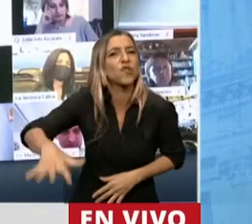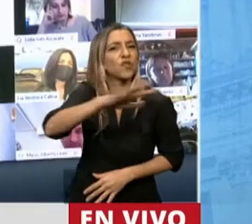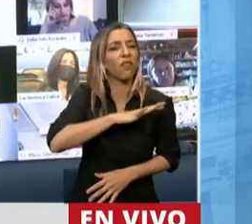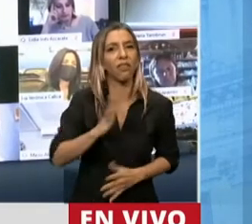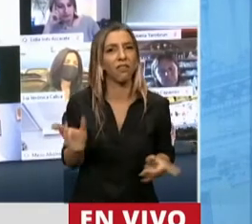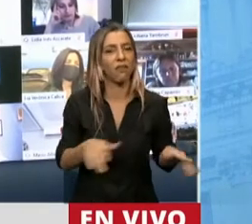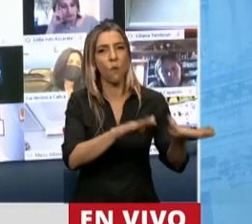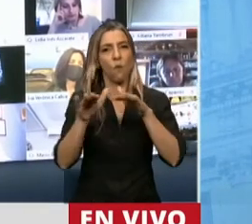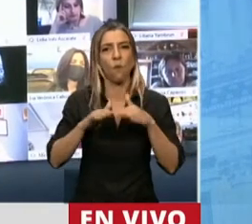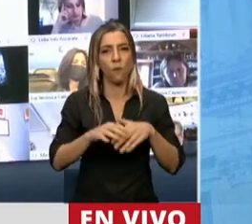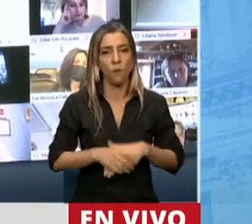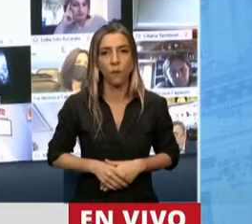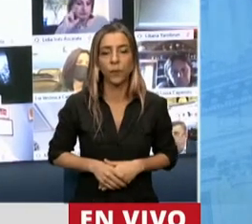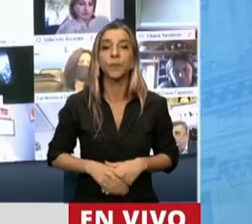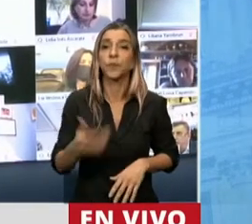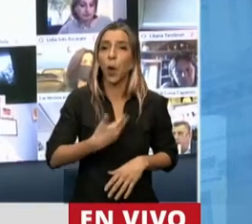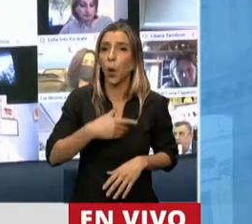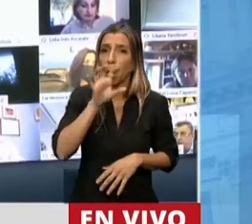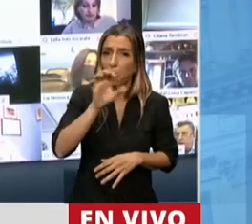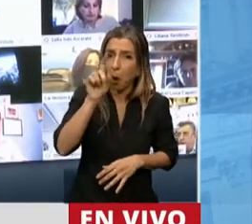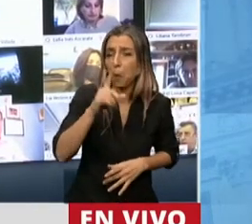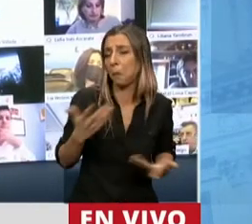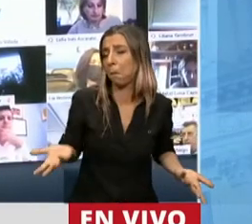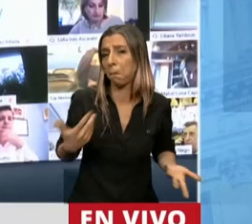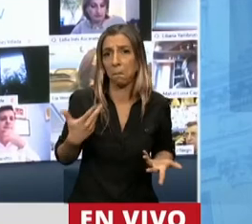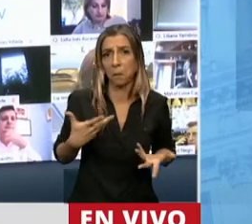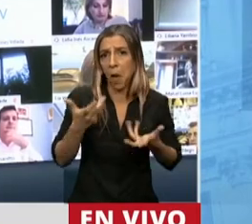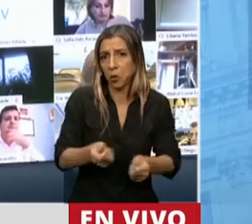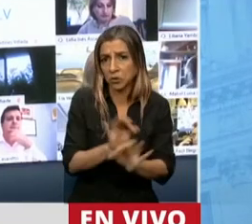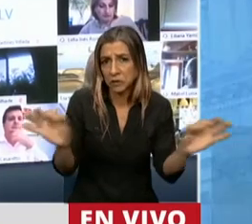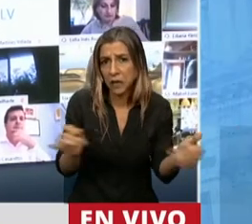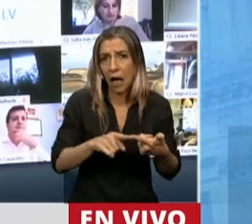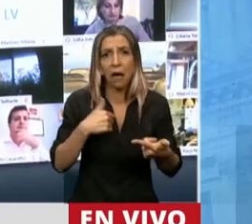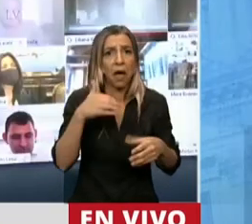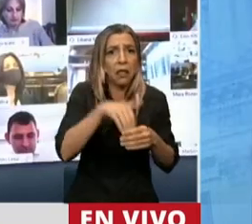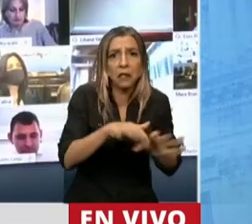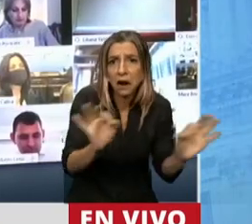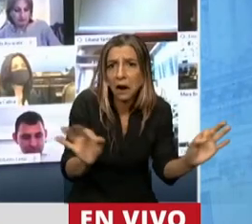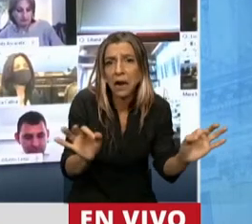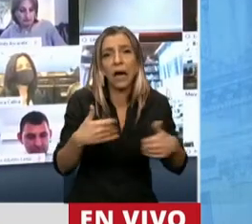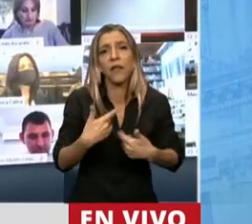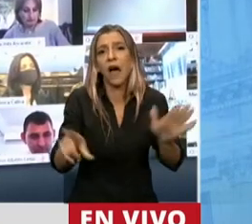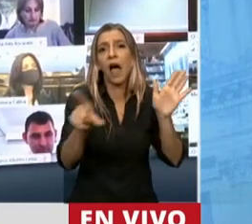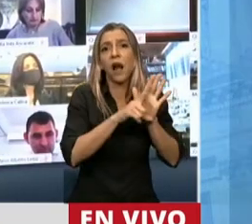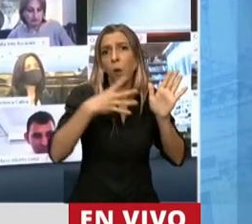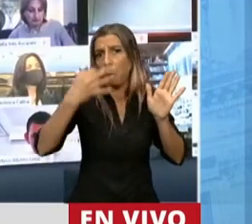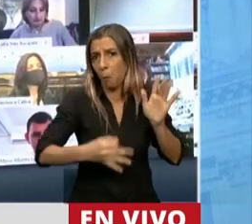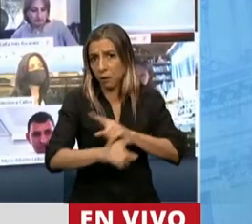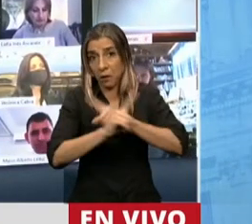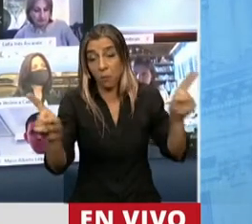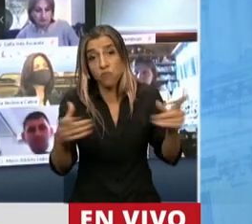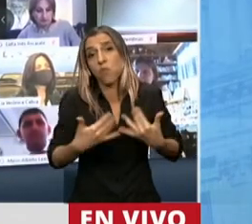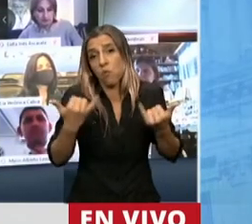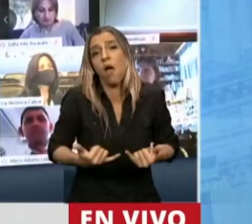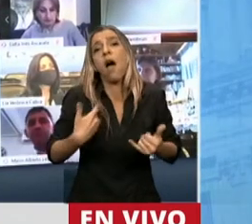El gobierno provincial no contuvo, no acompañó, no intervino, no hizo cumplir las leyes nacionales vigentes